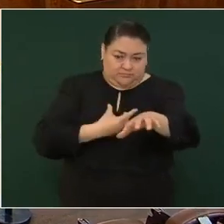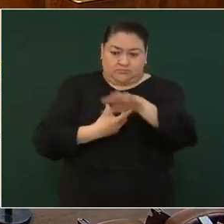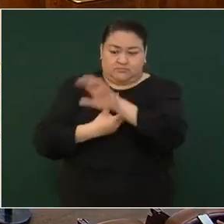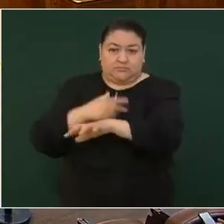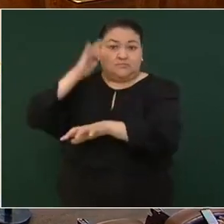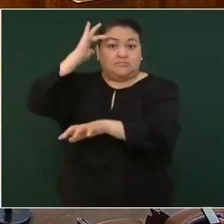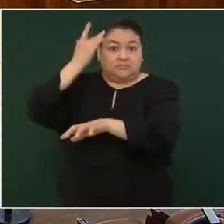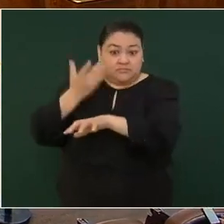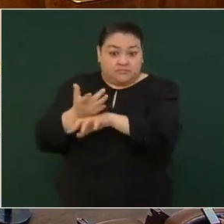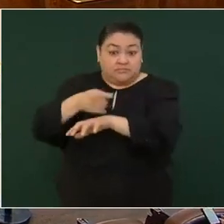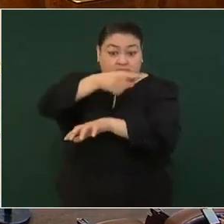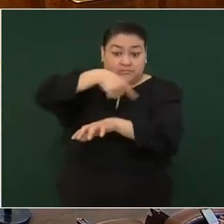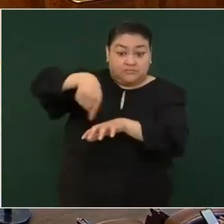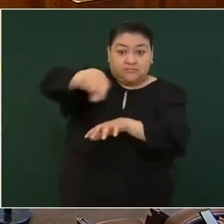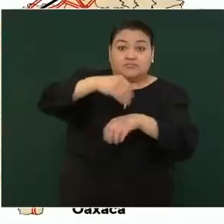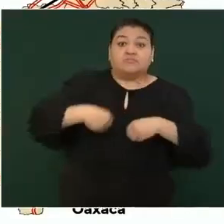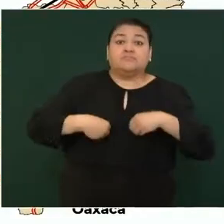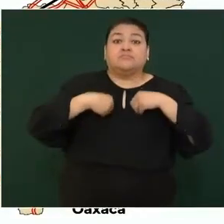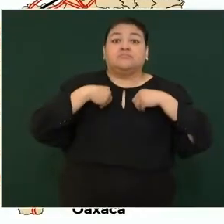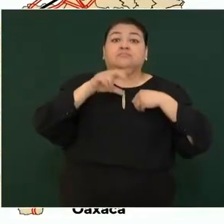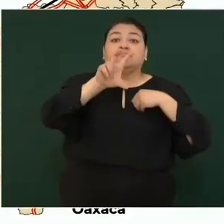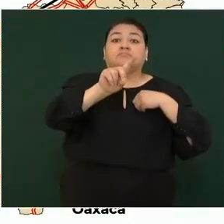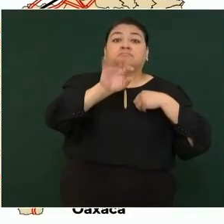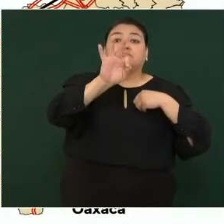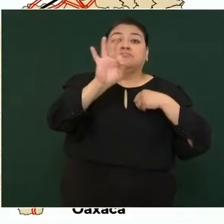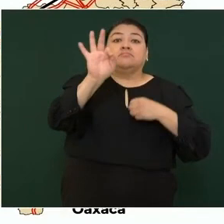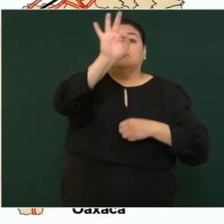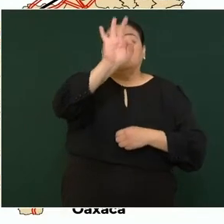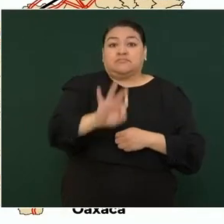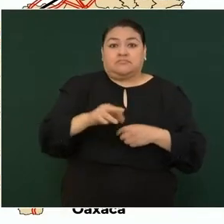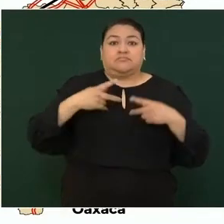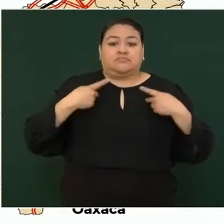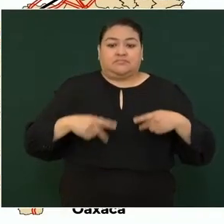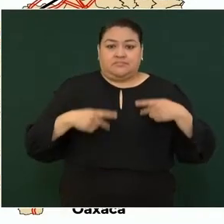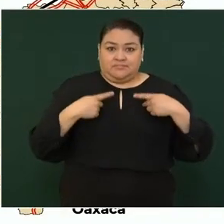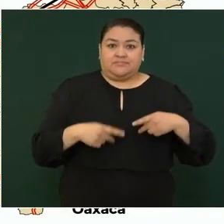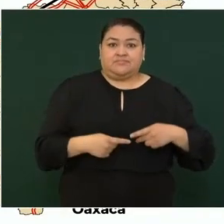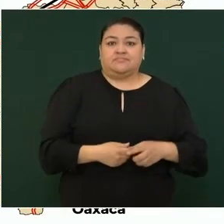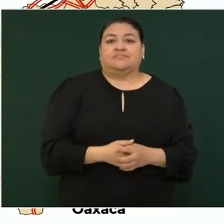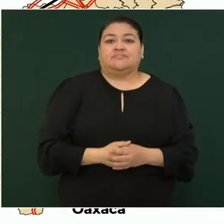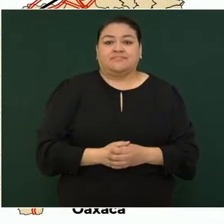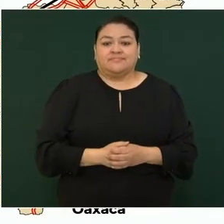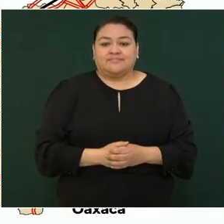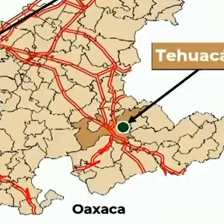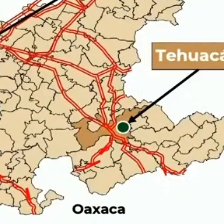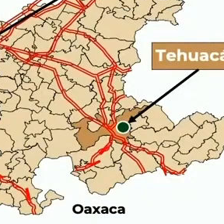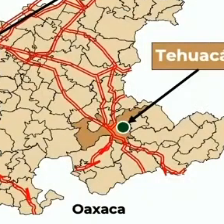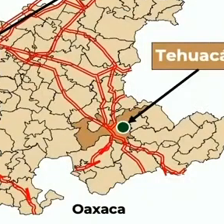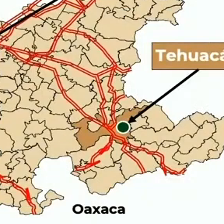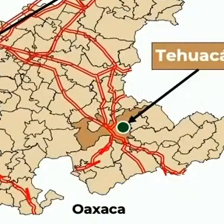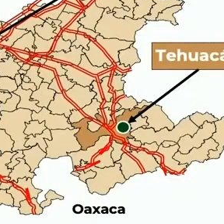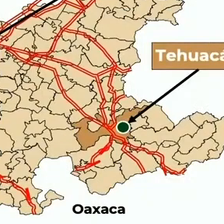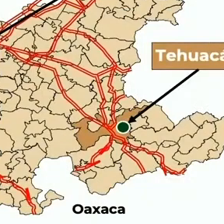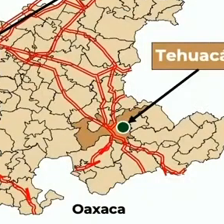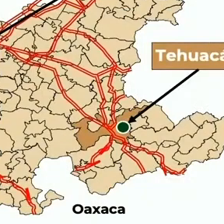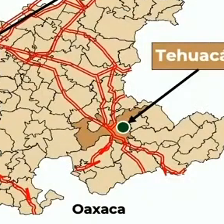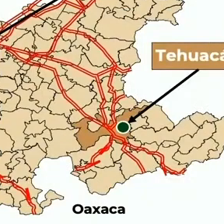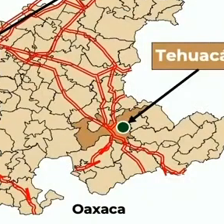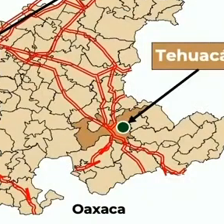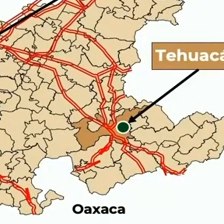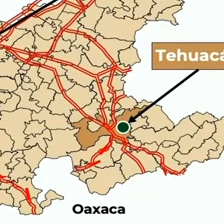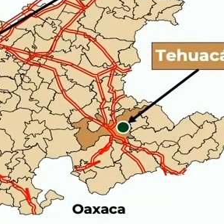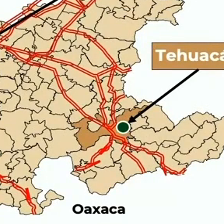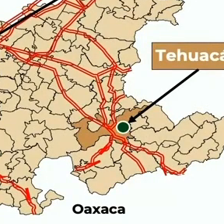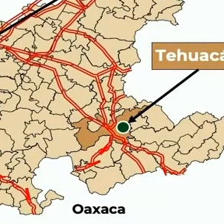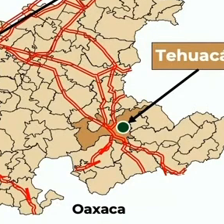Texmelucan, el 33 por ciento de su población, 2.1 millones de pesos. Y vamos a observar